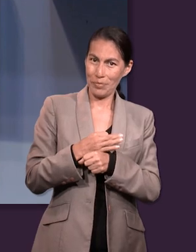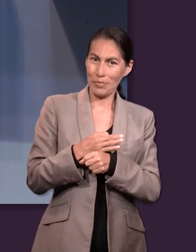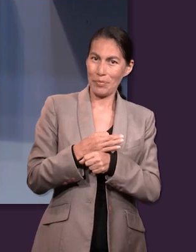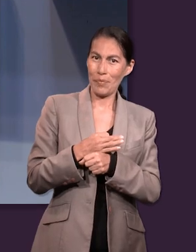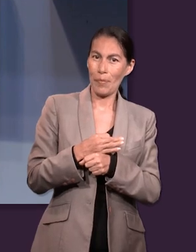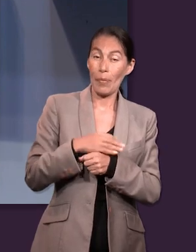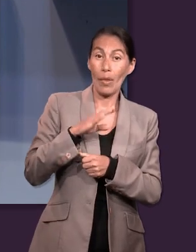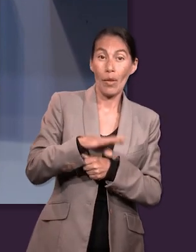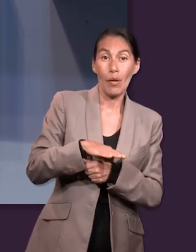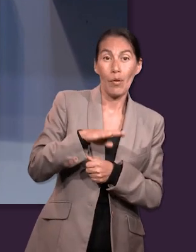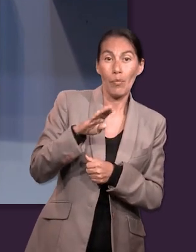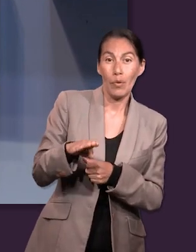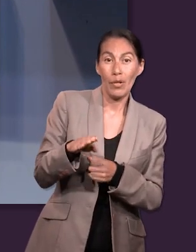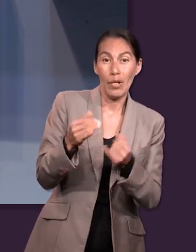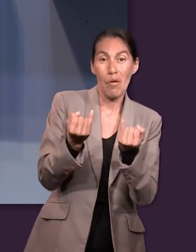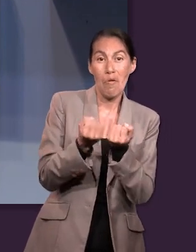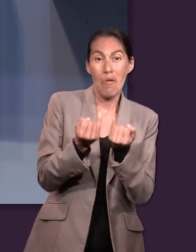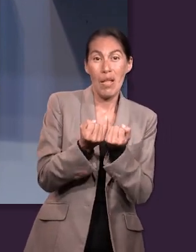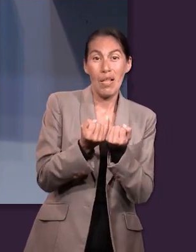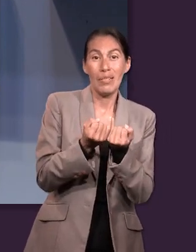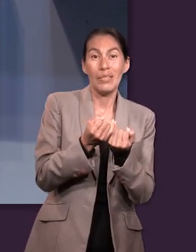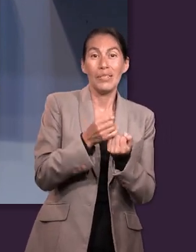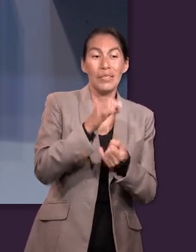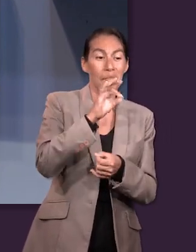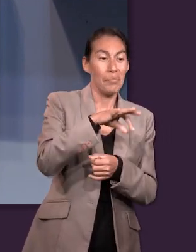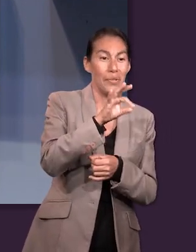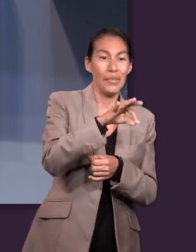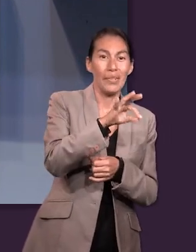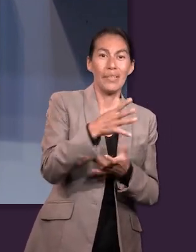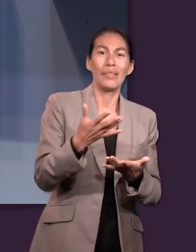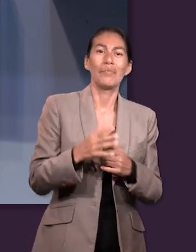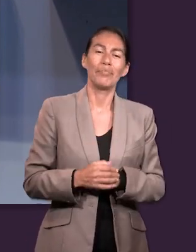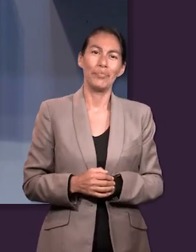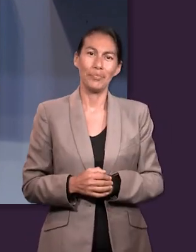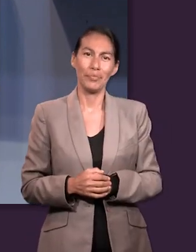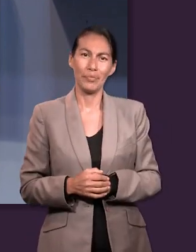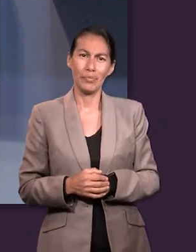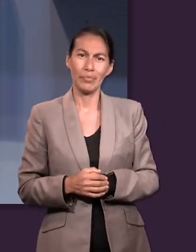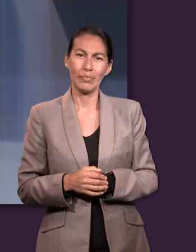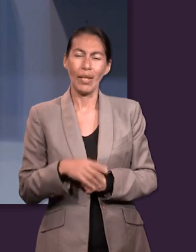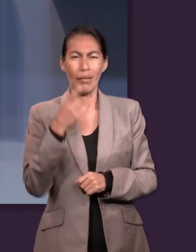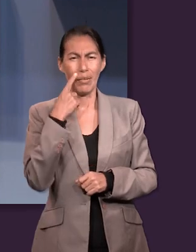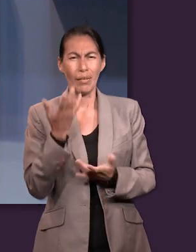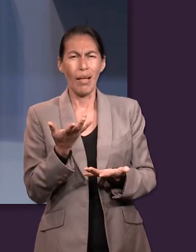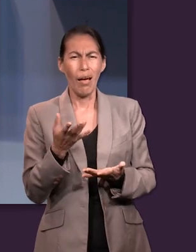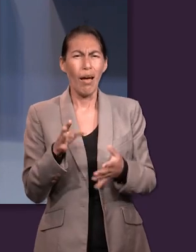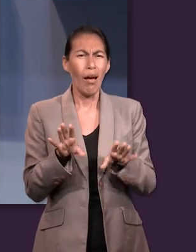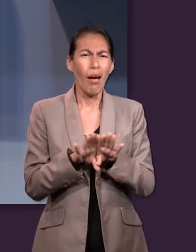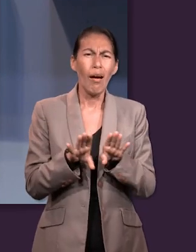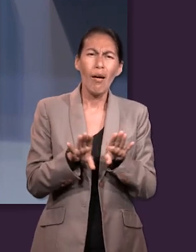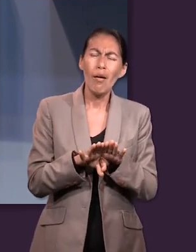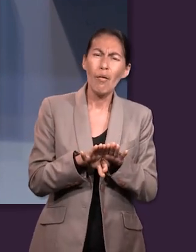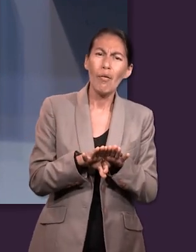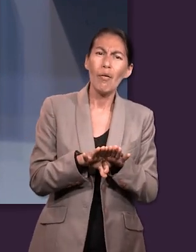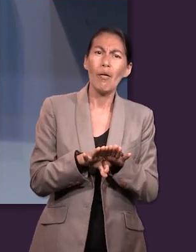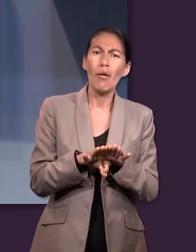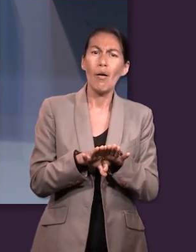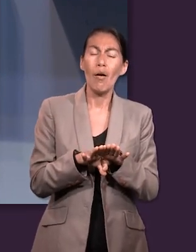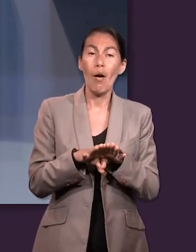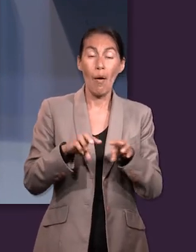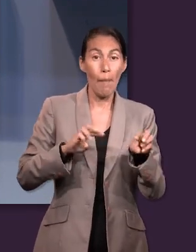Se titula Morir como una semilla. Y esta lección habla un poquito acerca de algunos pasos,